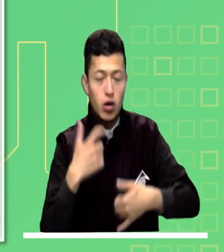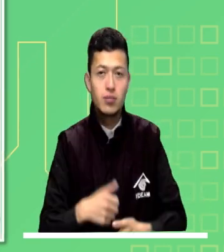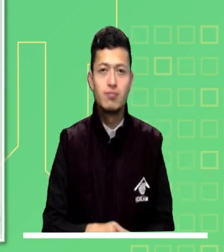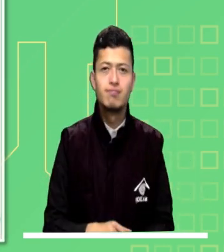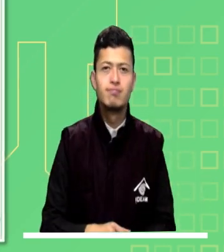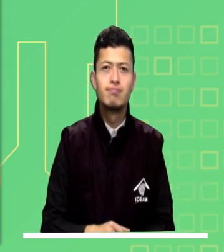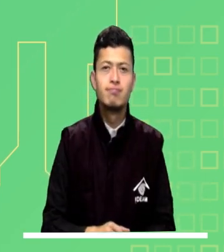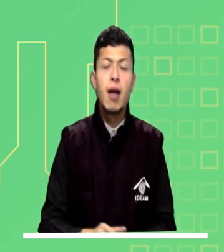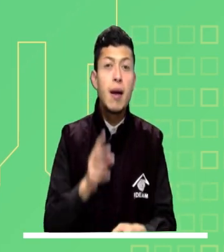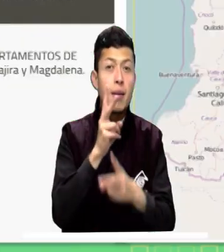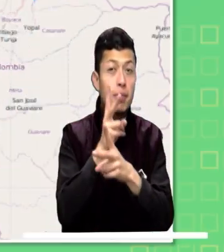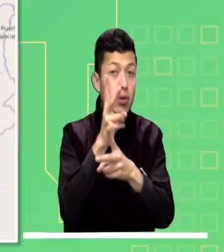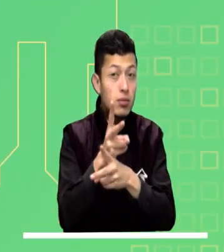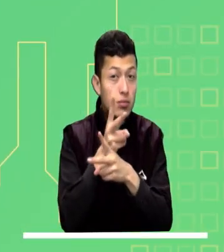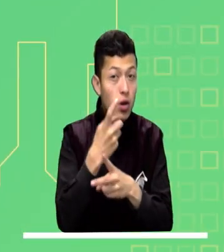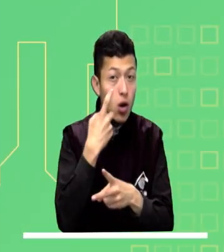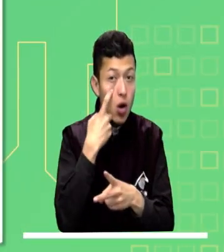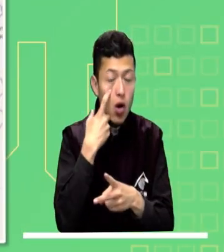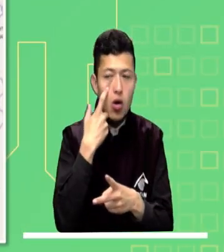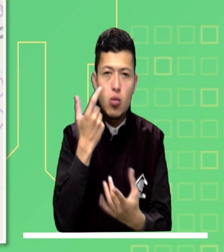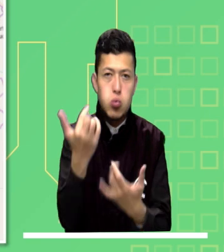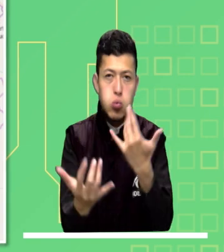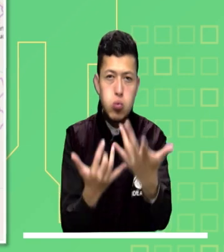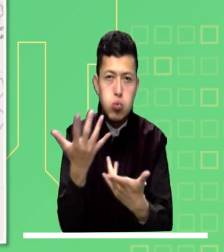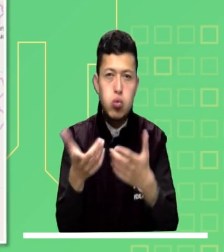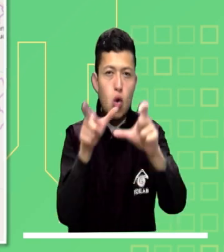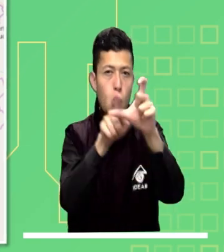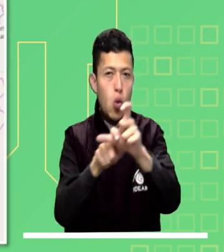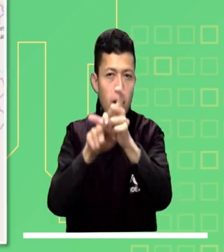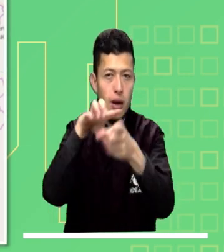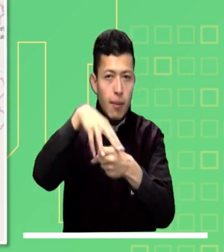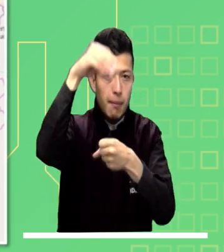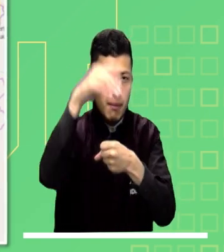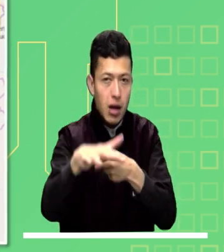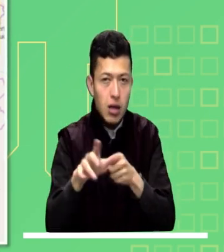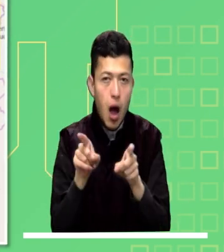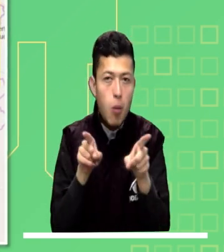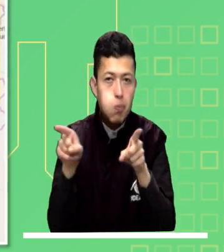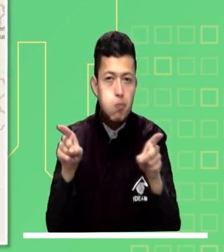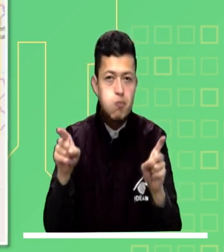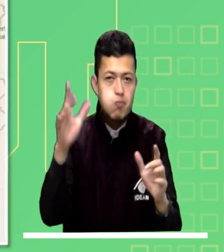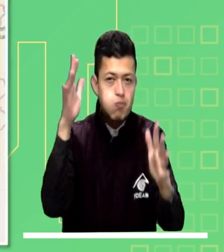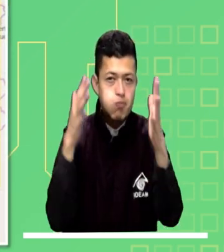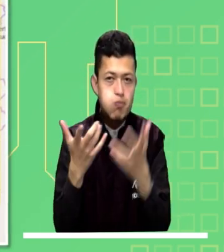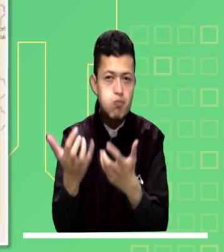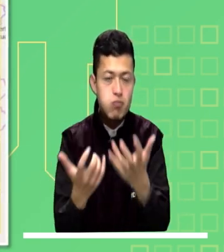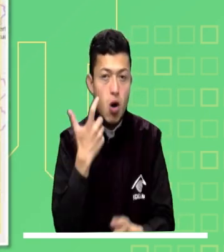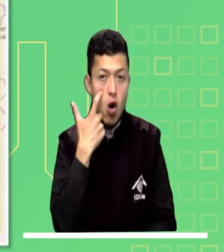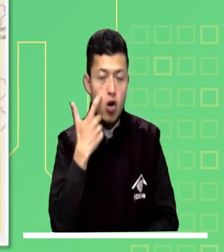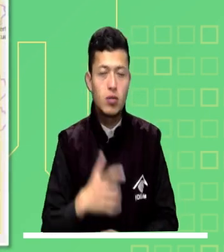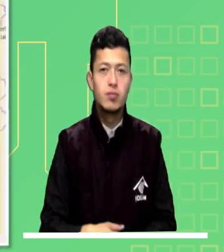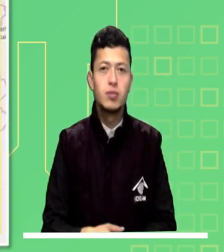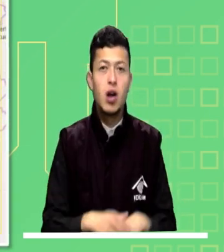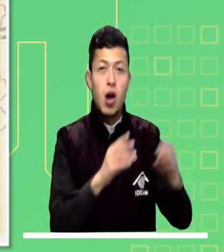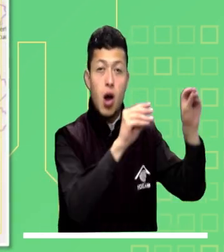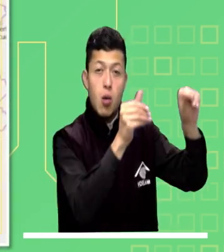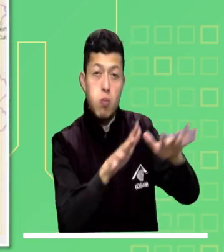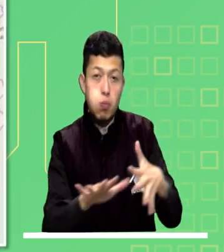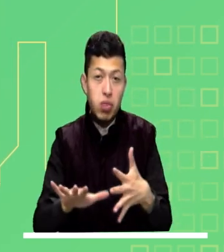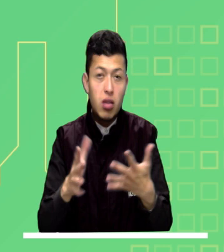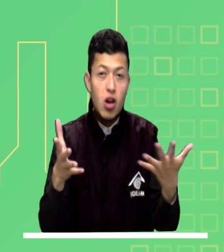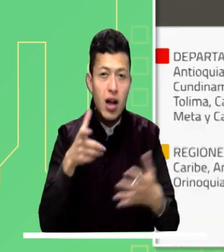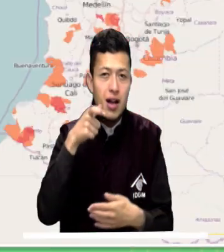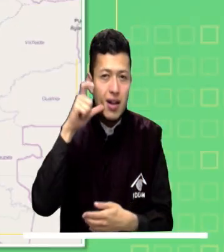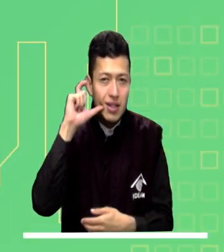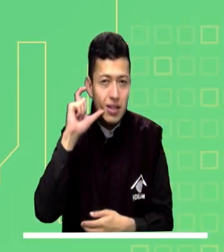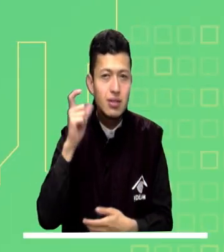recorren las regiones Andina y Caribe. Atentos a posibles incendios forestales en los departamentos de La Guajira y Magdalena. En alerta